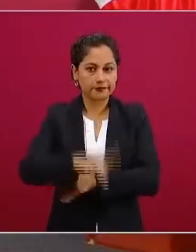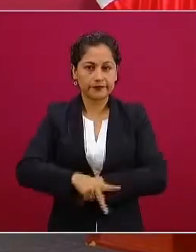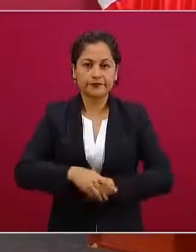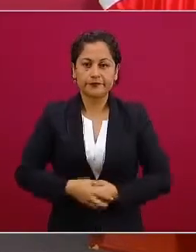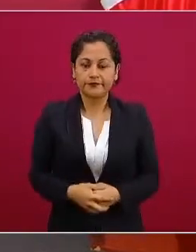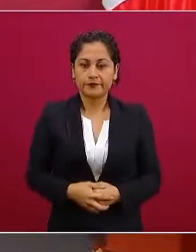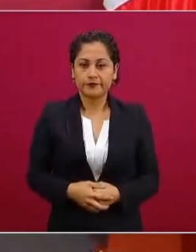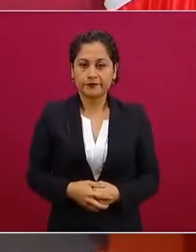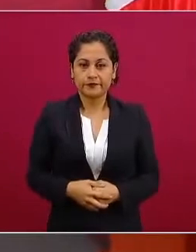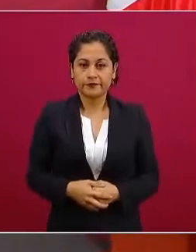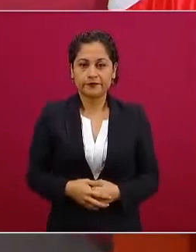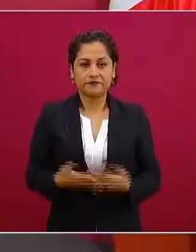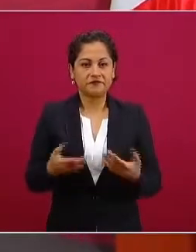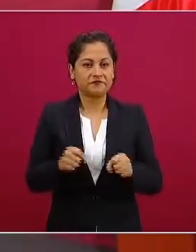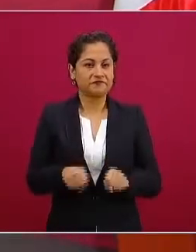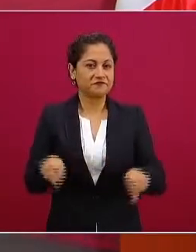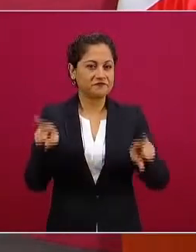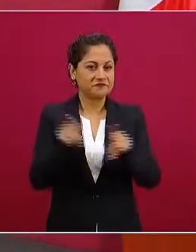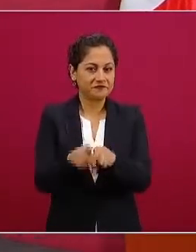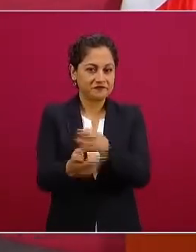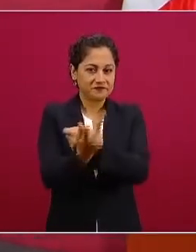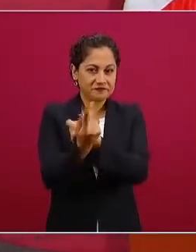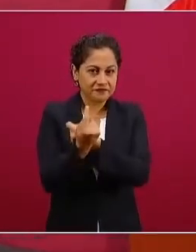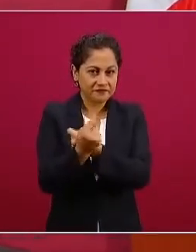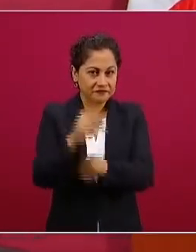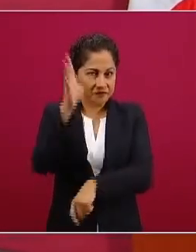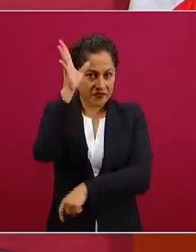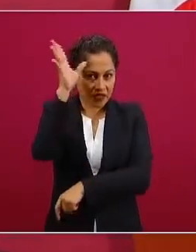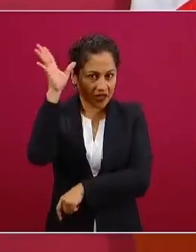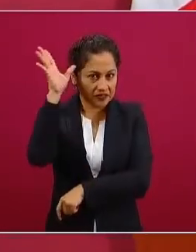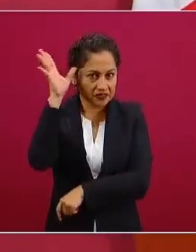lo mismo TV Azteca y lo mismo Televisa